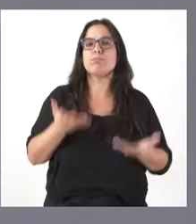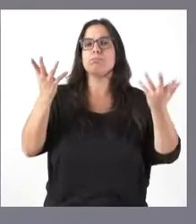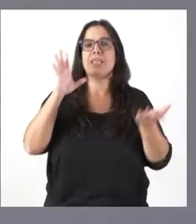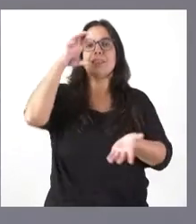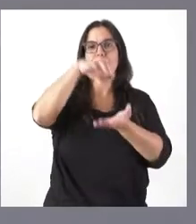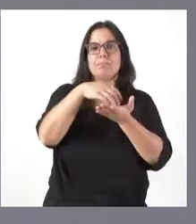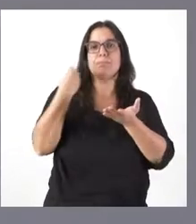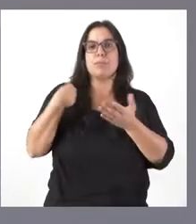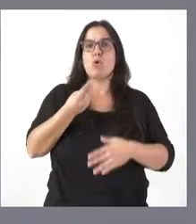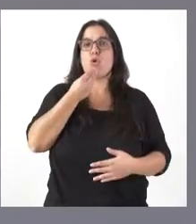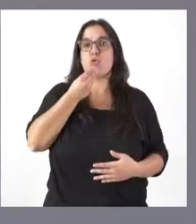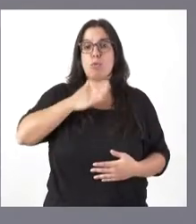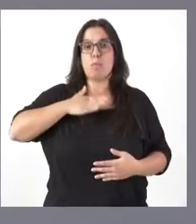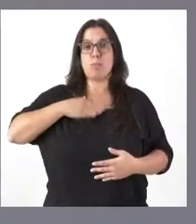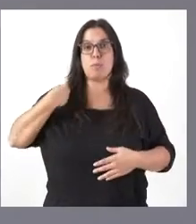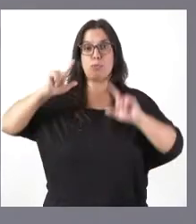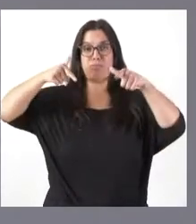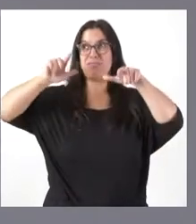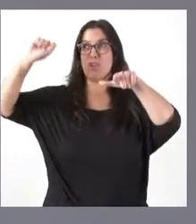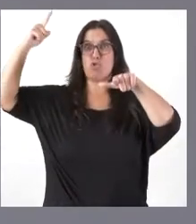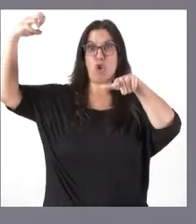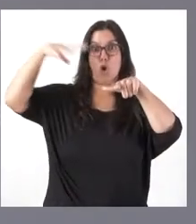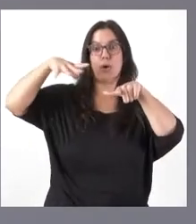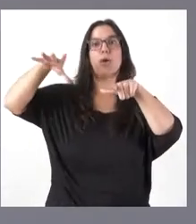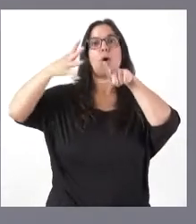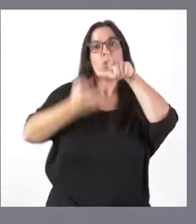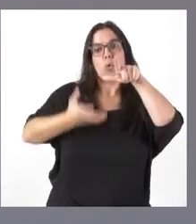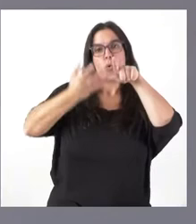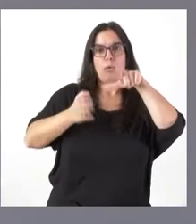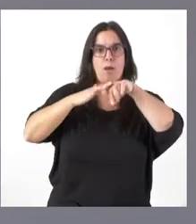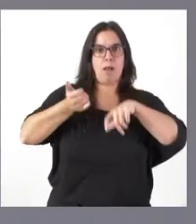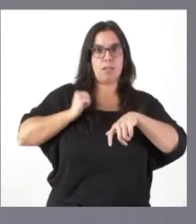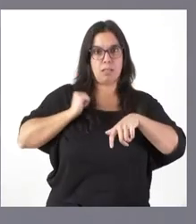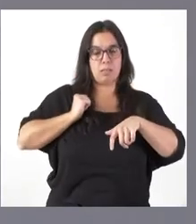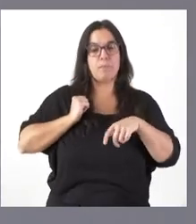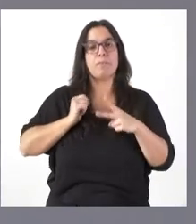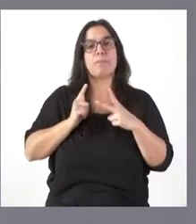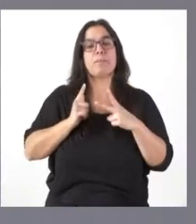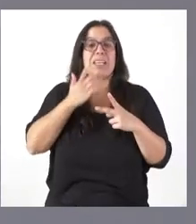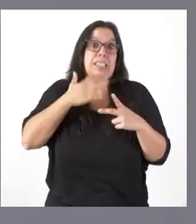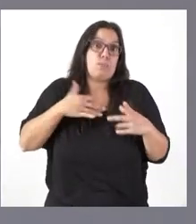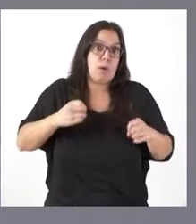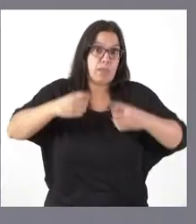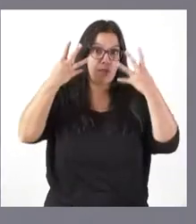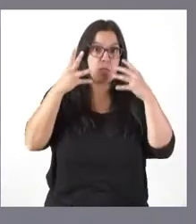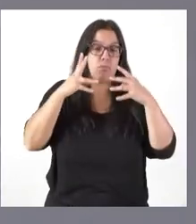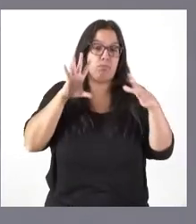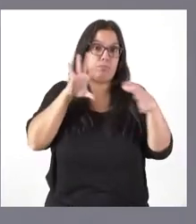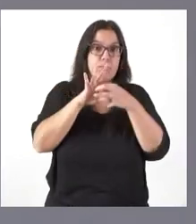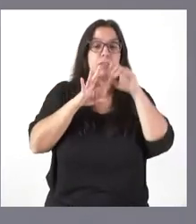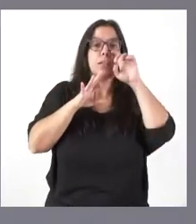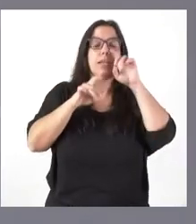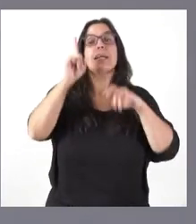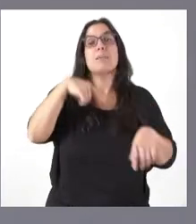autoconsumo fotovoltaico en todos los edificios que sean susceptibles de ello. Que los edificios públicos se conectarán, cuando sea posible,